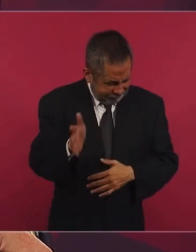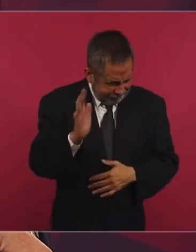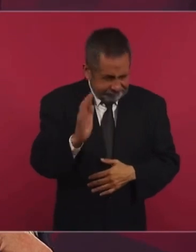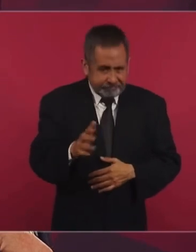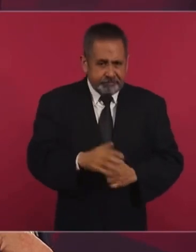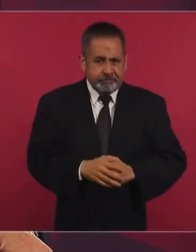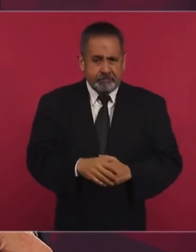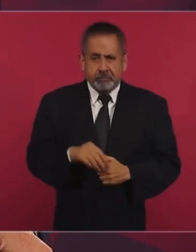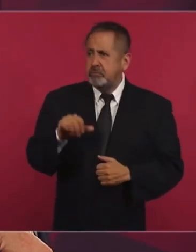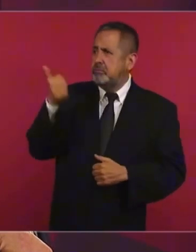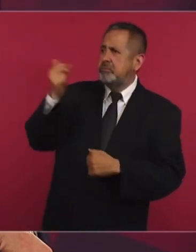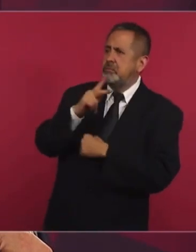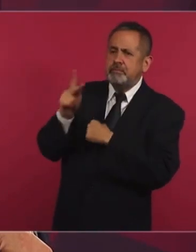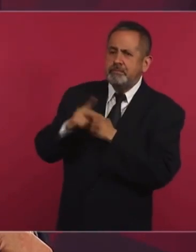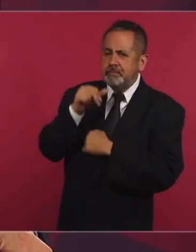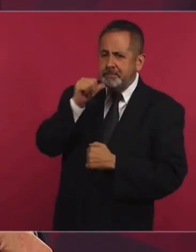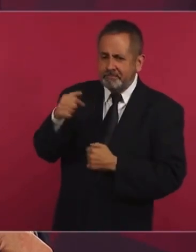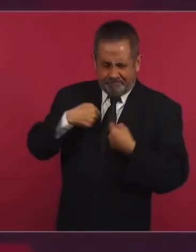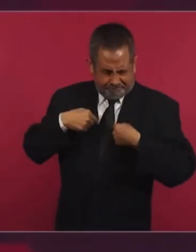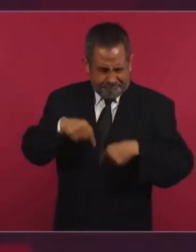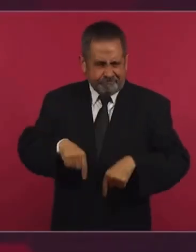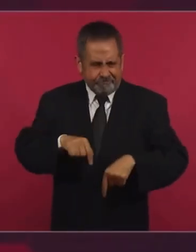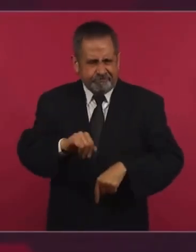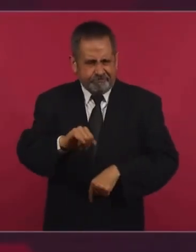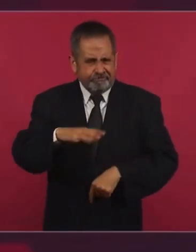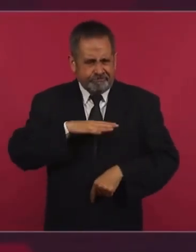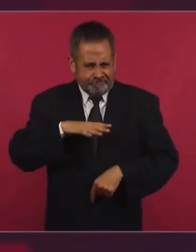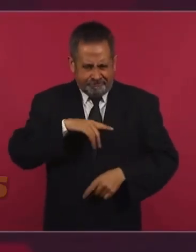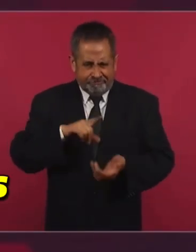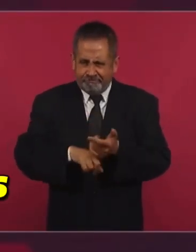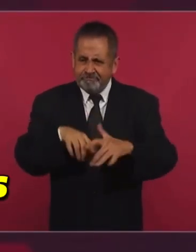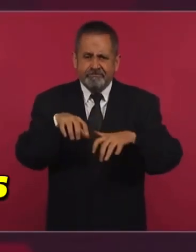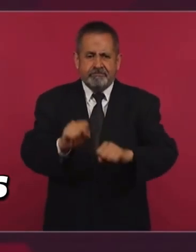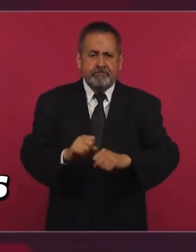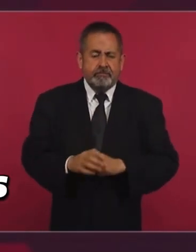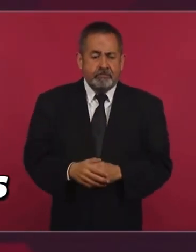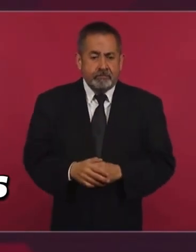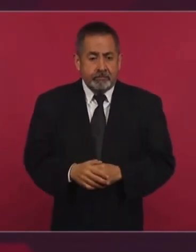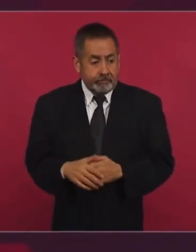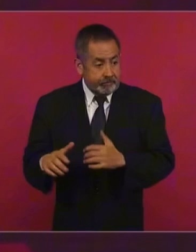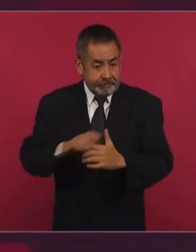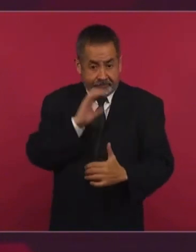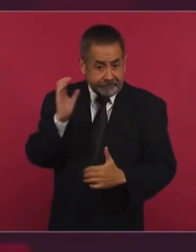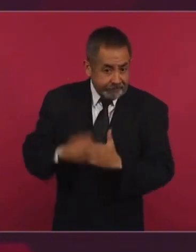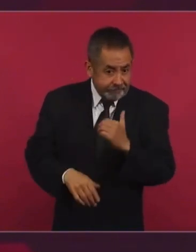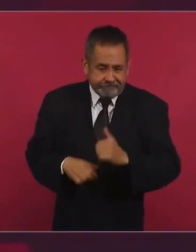en ningún país del mundo y no terminamos todavía.